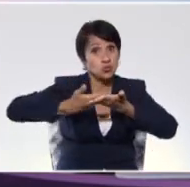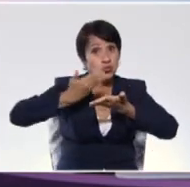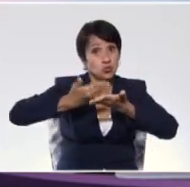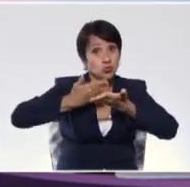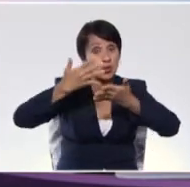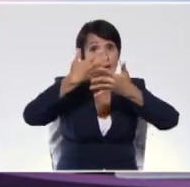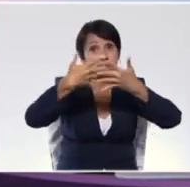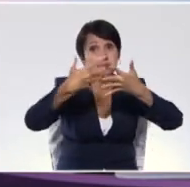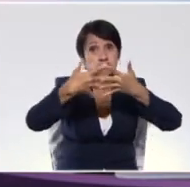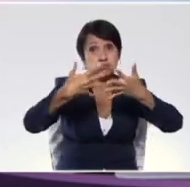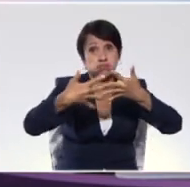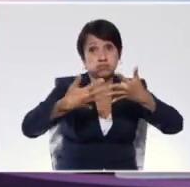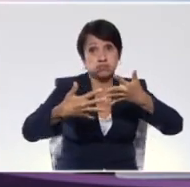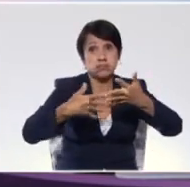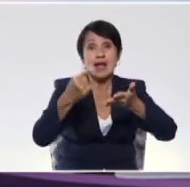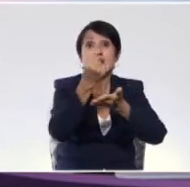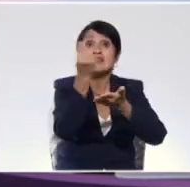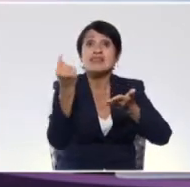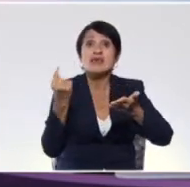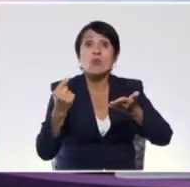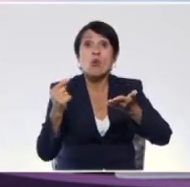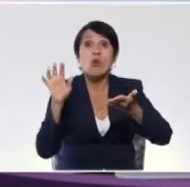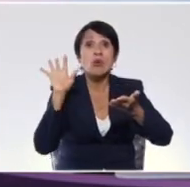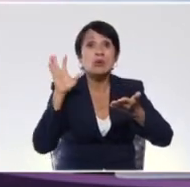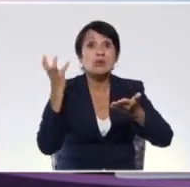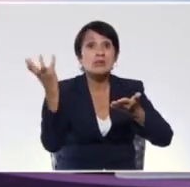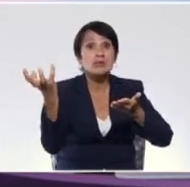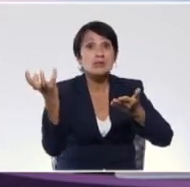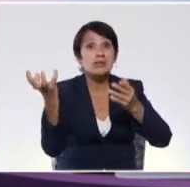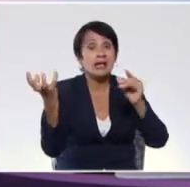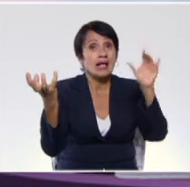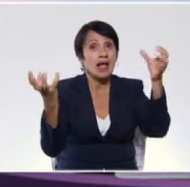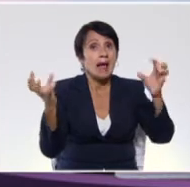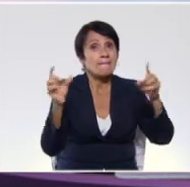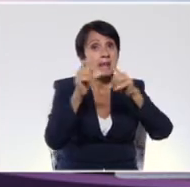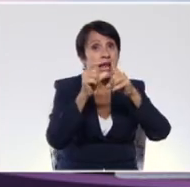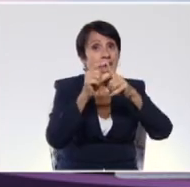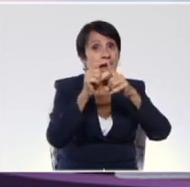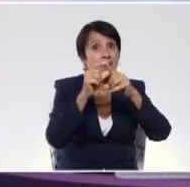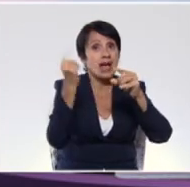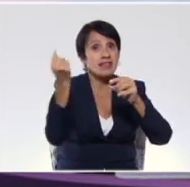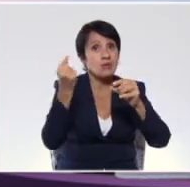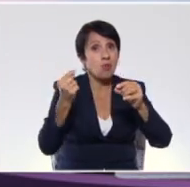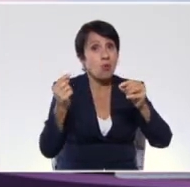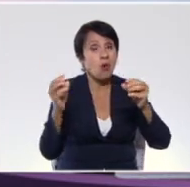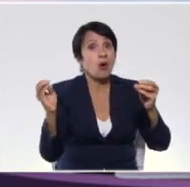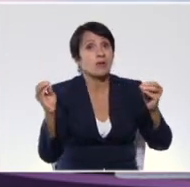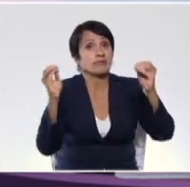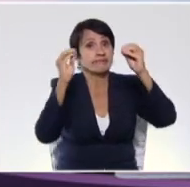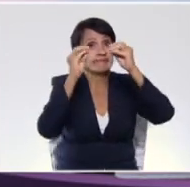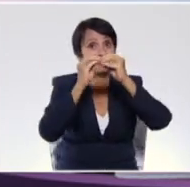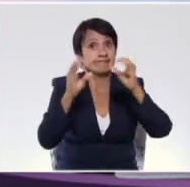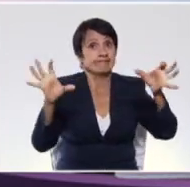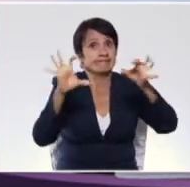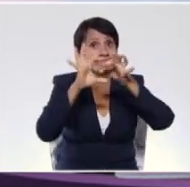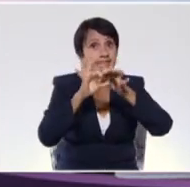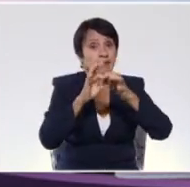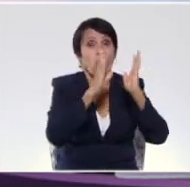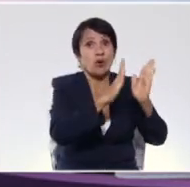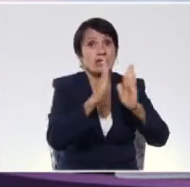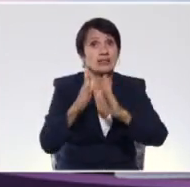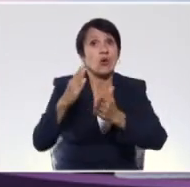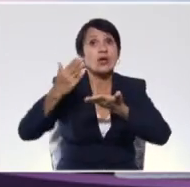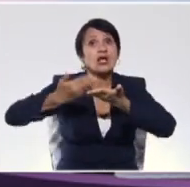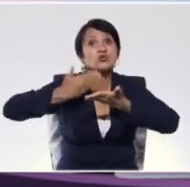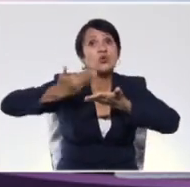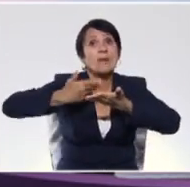asociando dibujo con palabras en función de que poco a poco se vaya apropiando de cómo organizar una